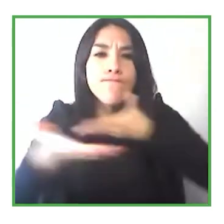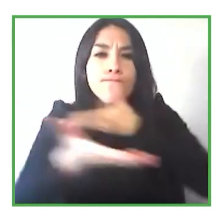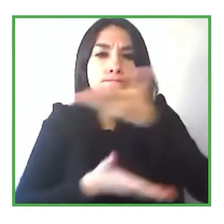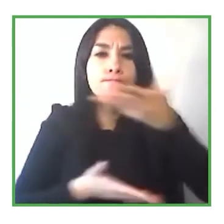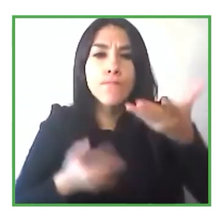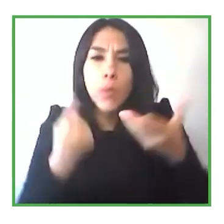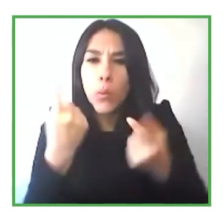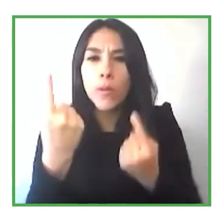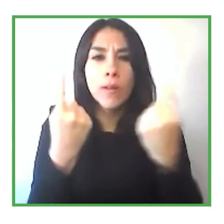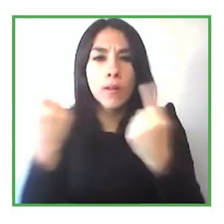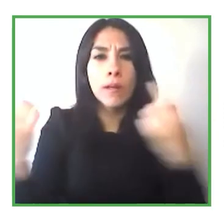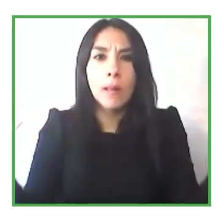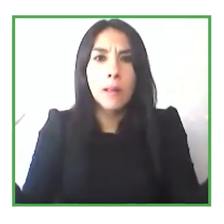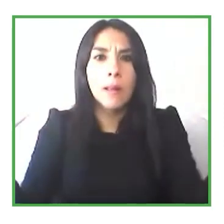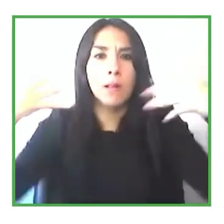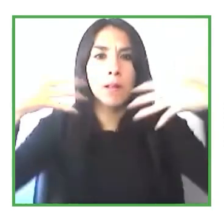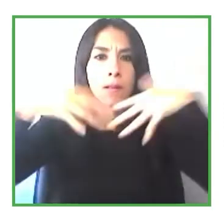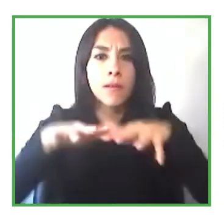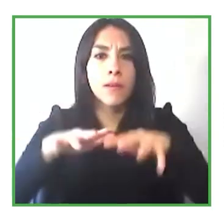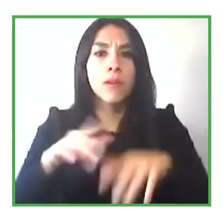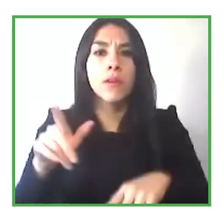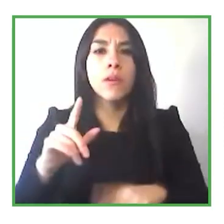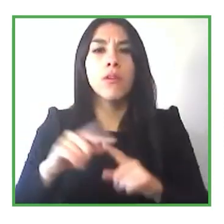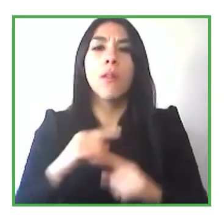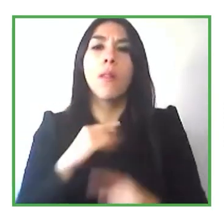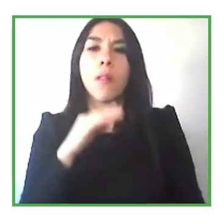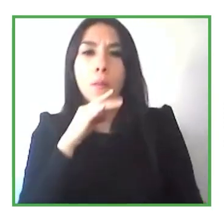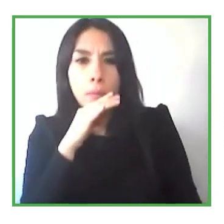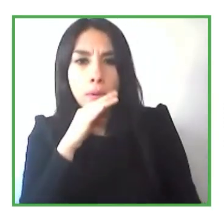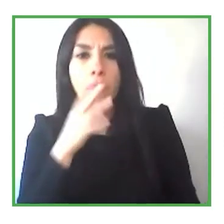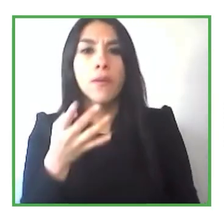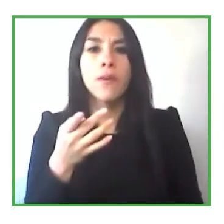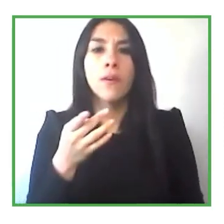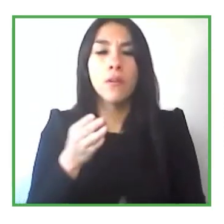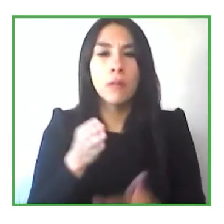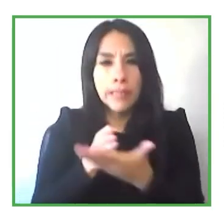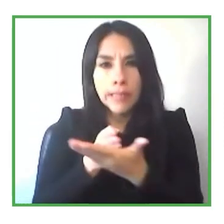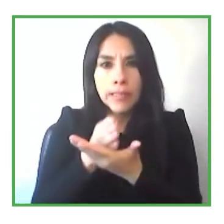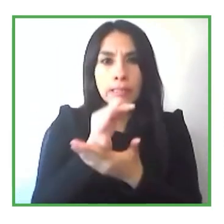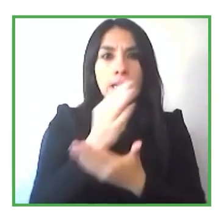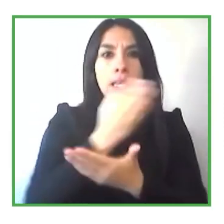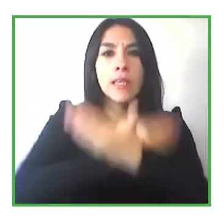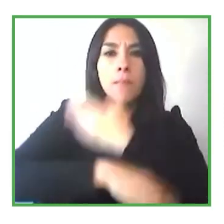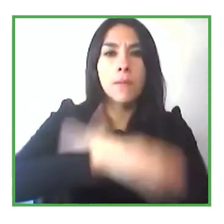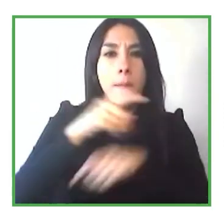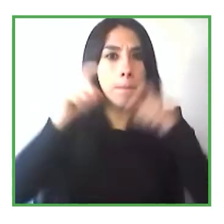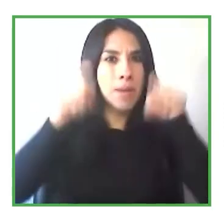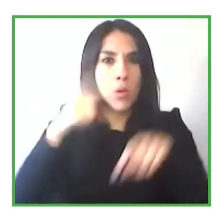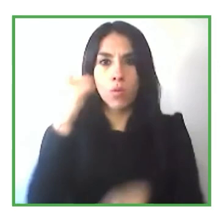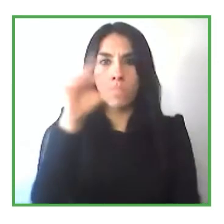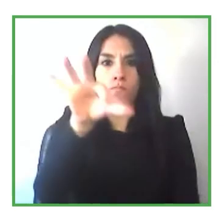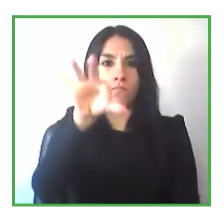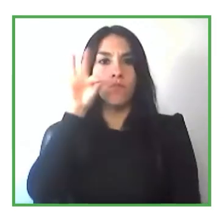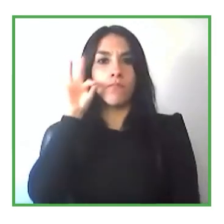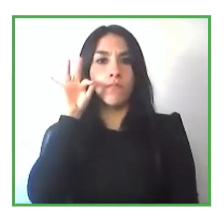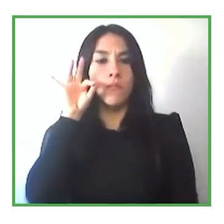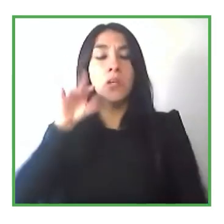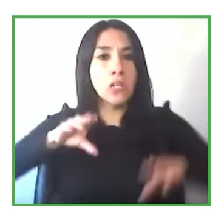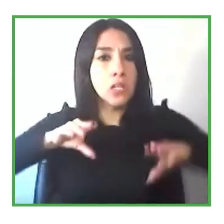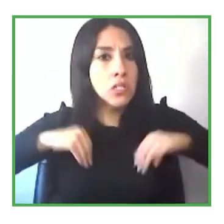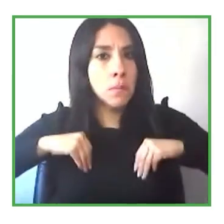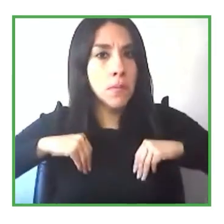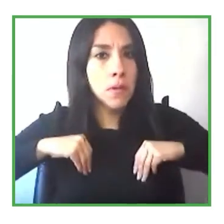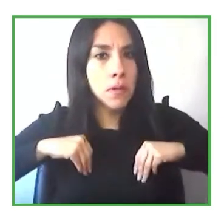desde la discapacidad entonces tienen que tomar un rol en estas discusiones y esas discusiones se pueden desglosar en